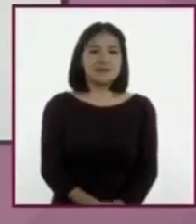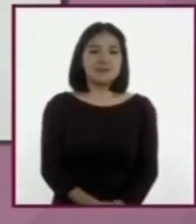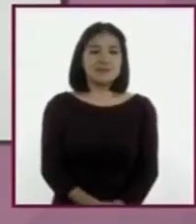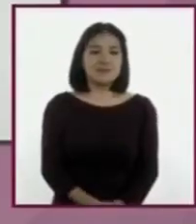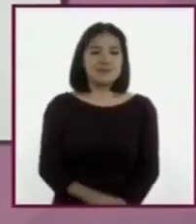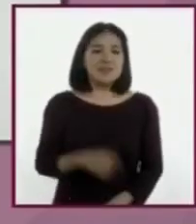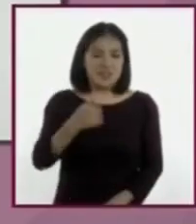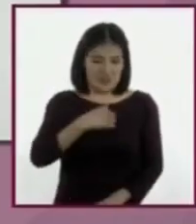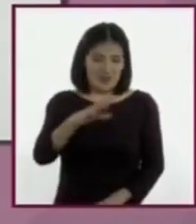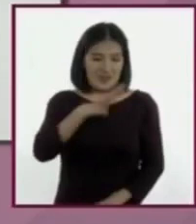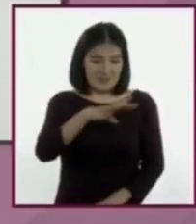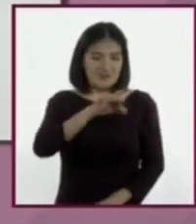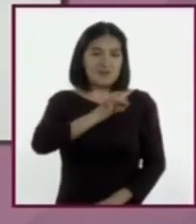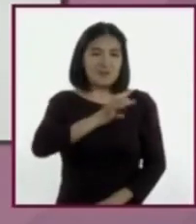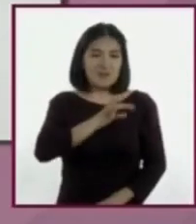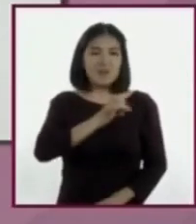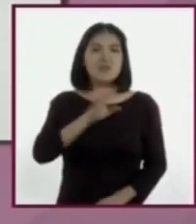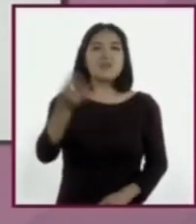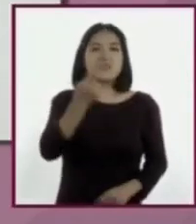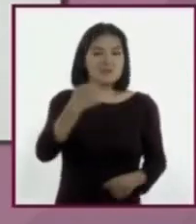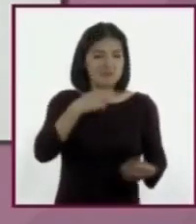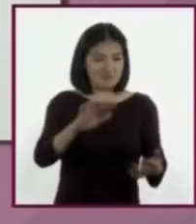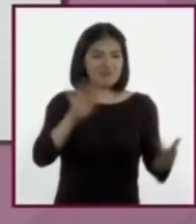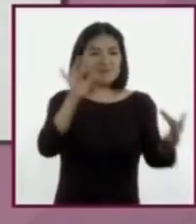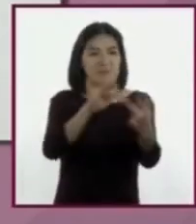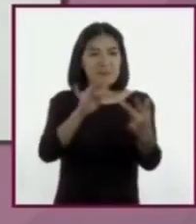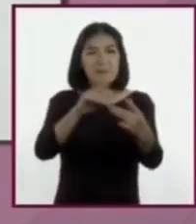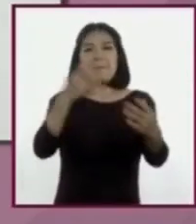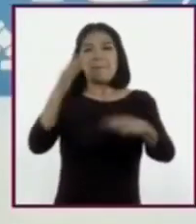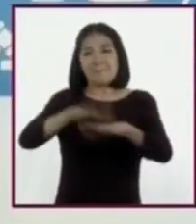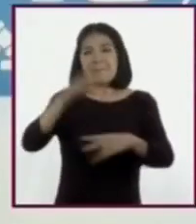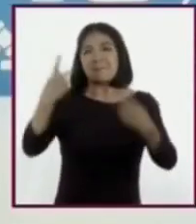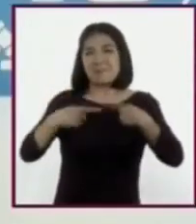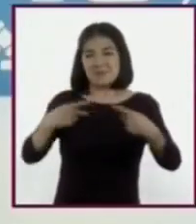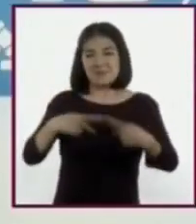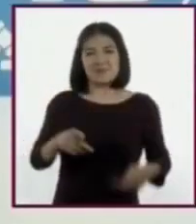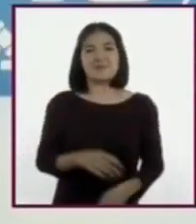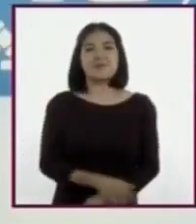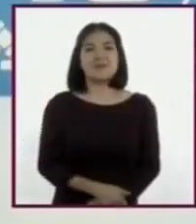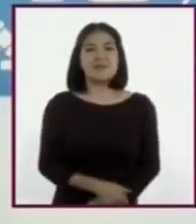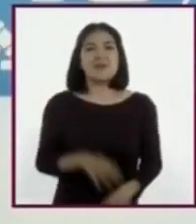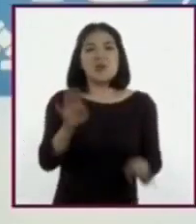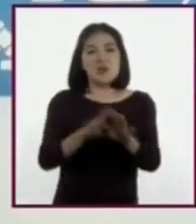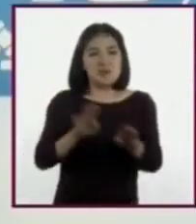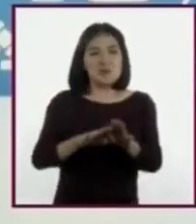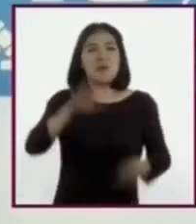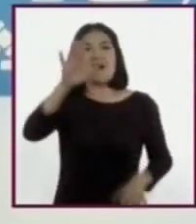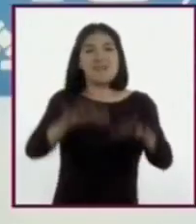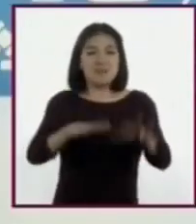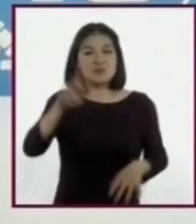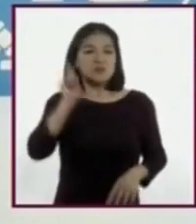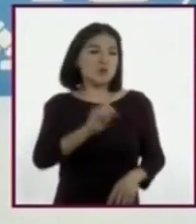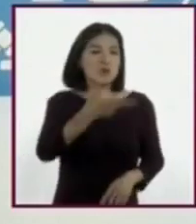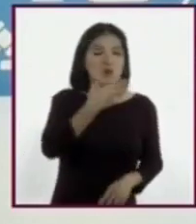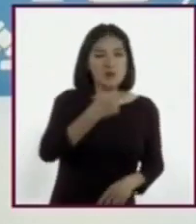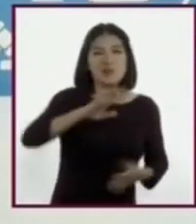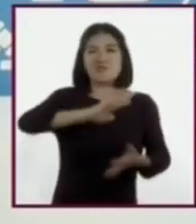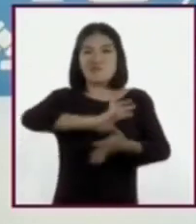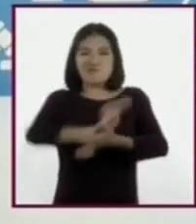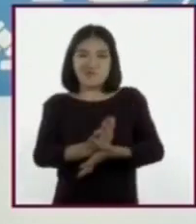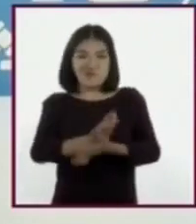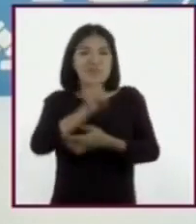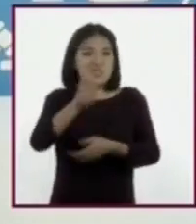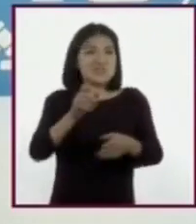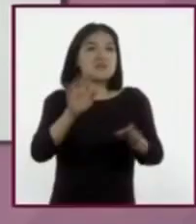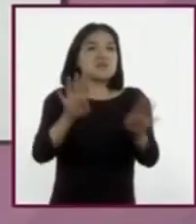Tengo miedo a no poder relacionarme con los demás. ¿Las desigualdades de género tendrán algo que ver con este